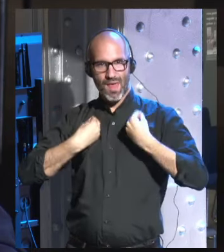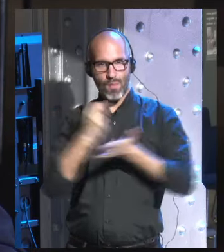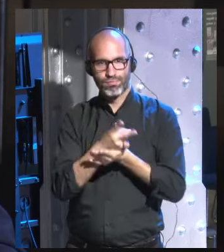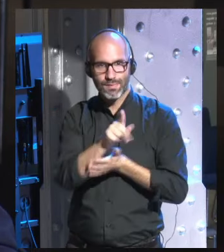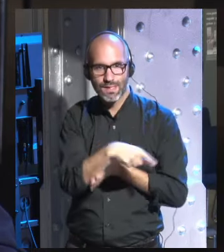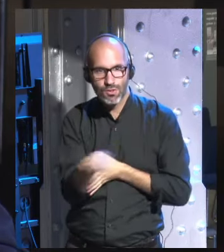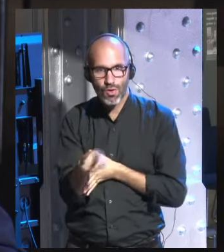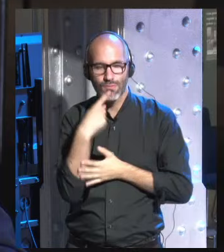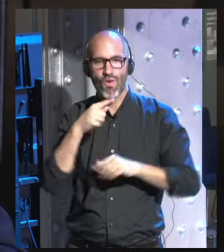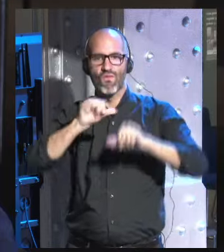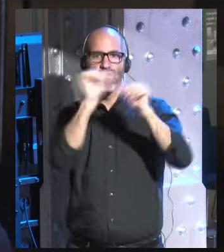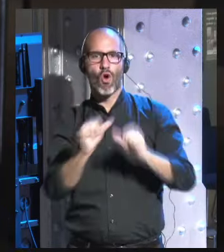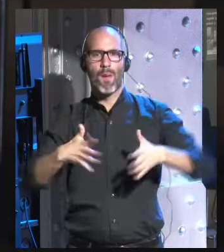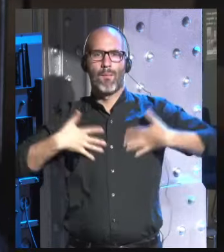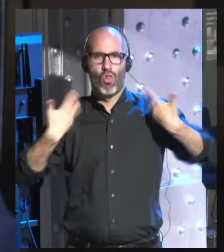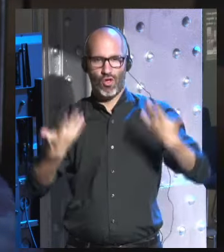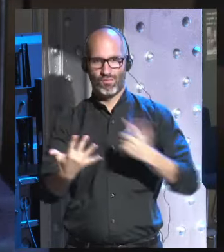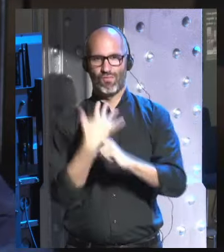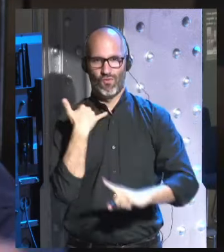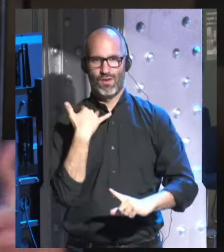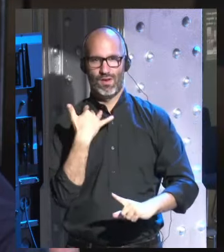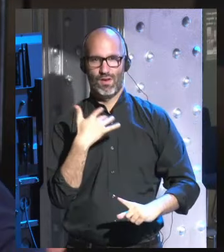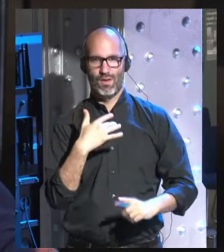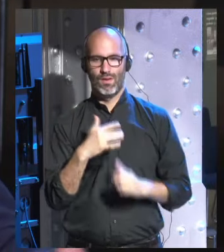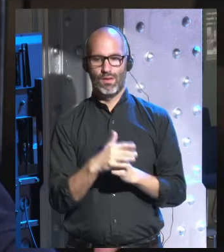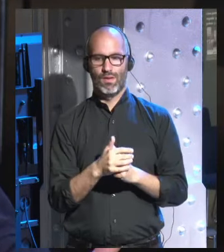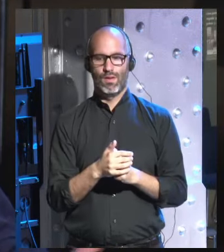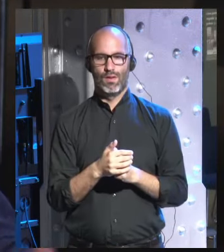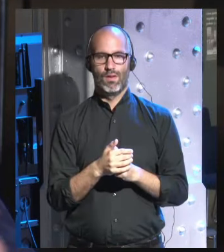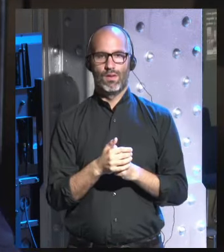lo decide es a través de las emociones las emociones de